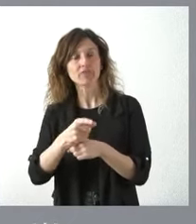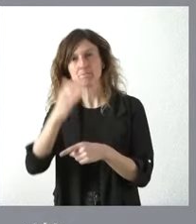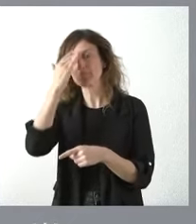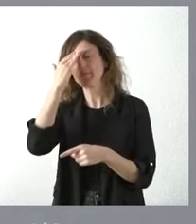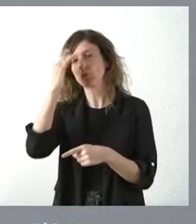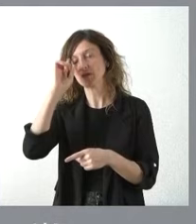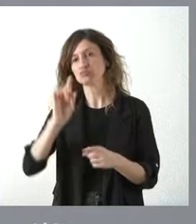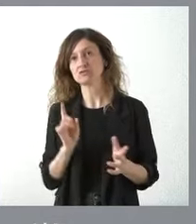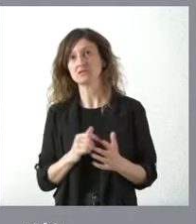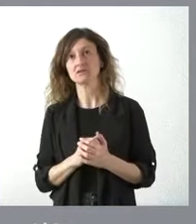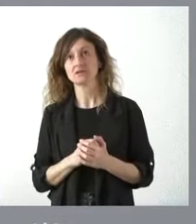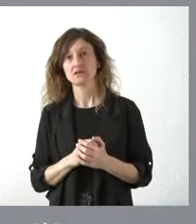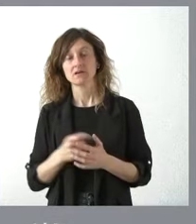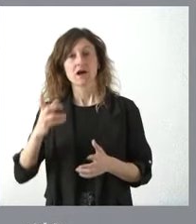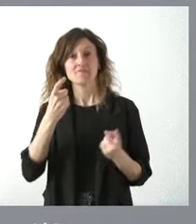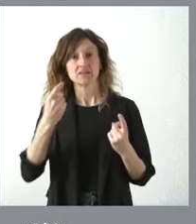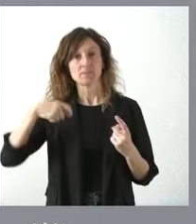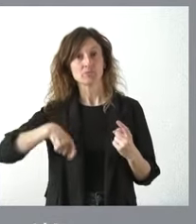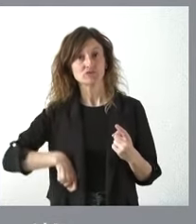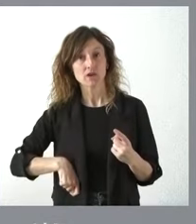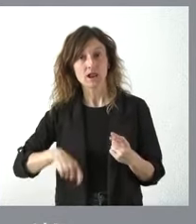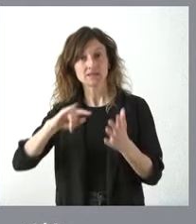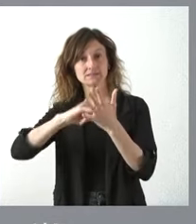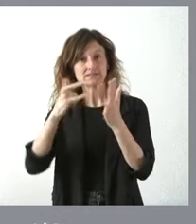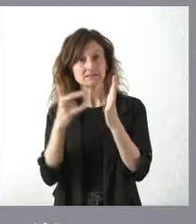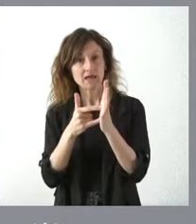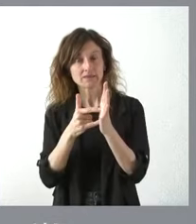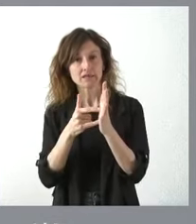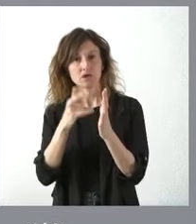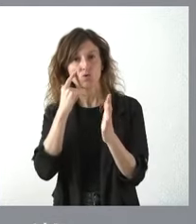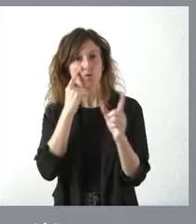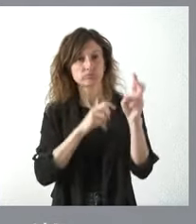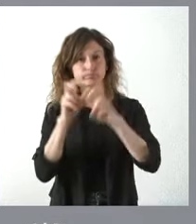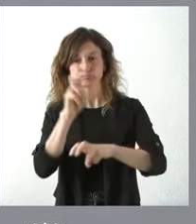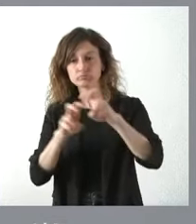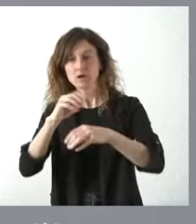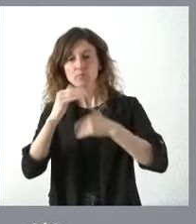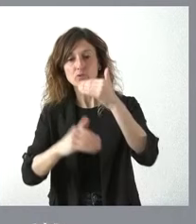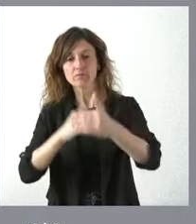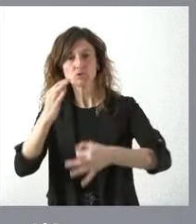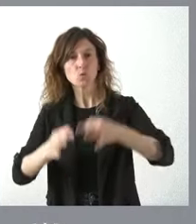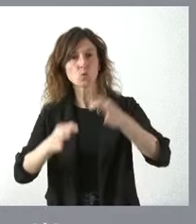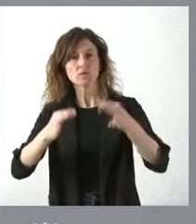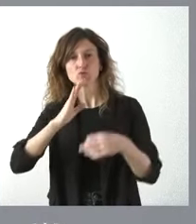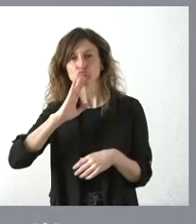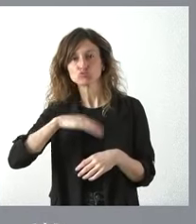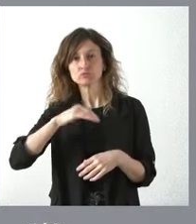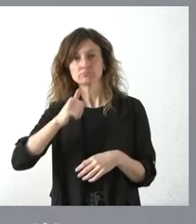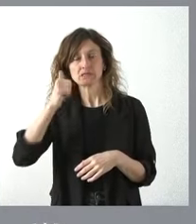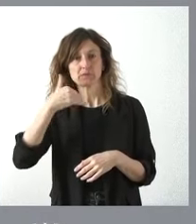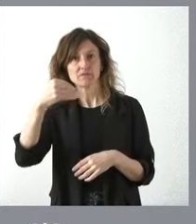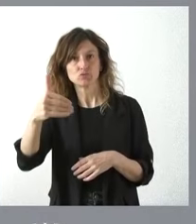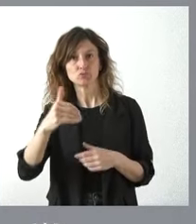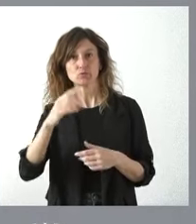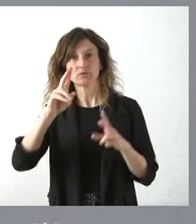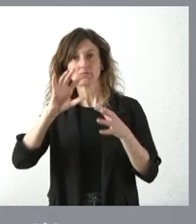y ahora lógicamente serán los profesionales los técnicos los que establezcan cuál es el procedimiento jurídico más adecuado en el futuro a la vista de esa